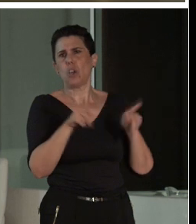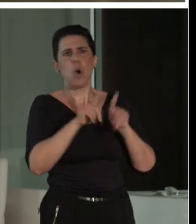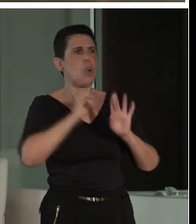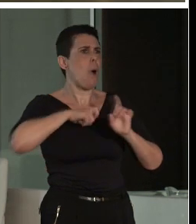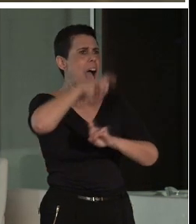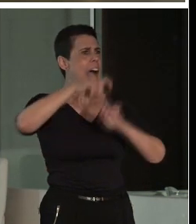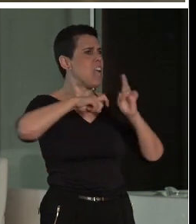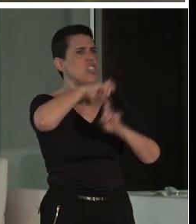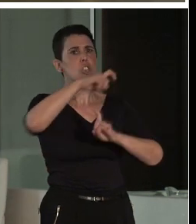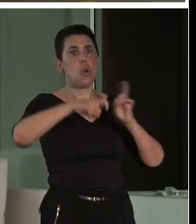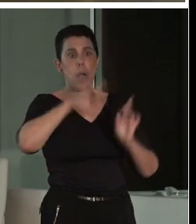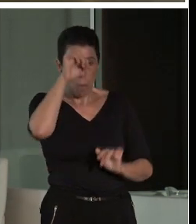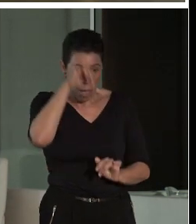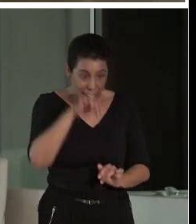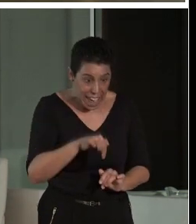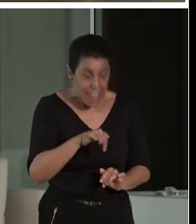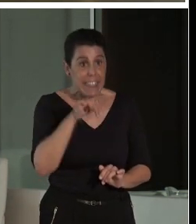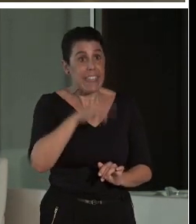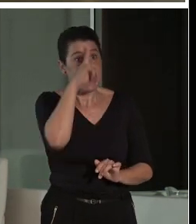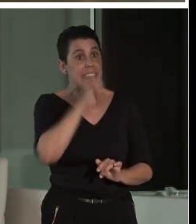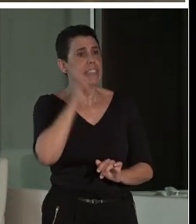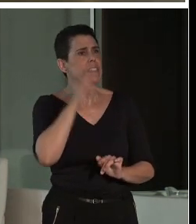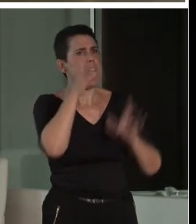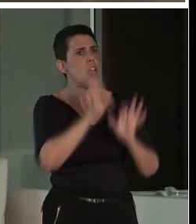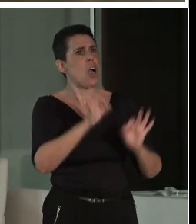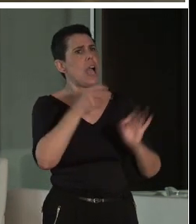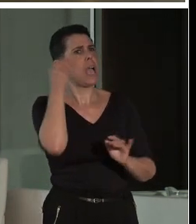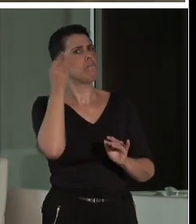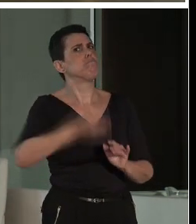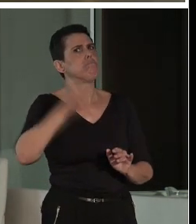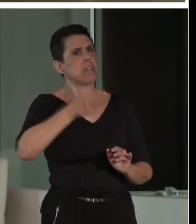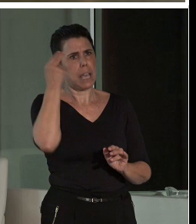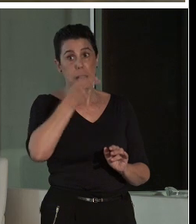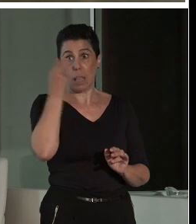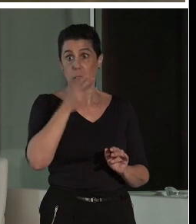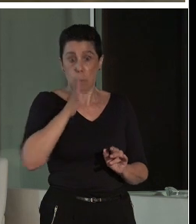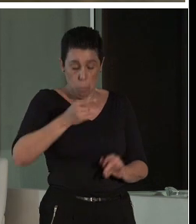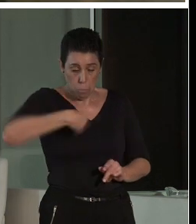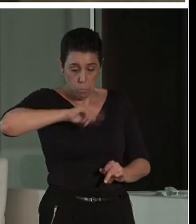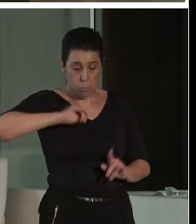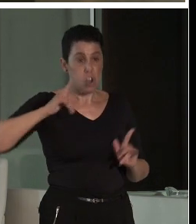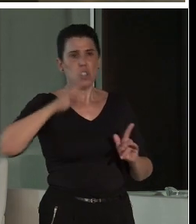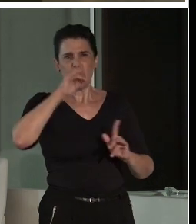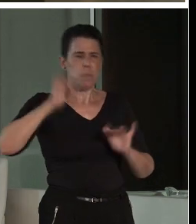pero este nos parecía especialmente importante, porque nosotros llevamos muchos años intentando